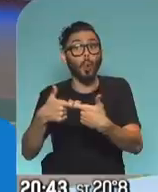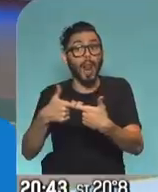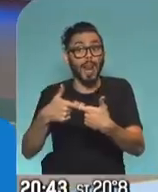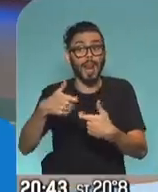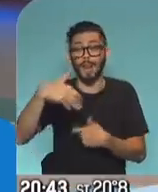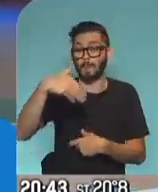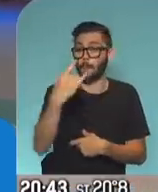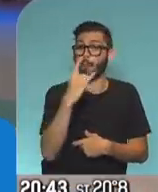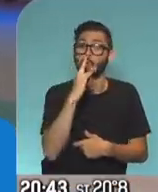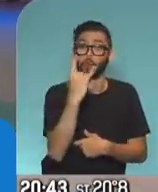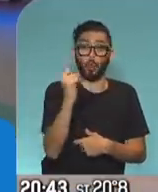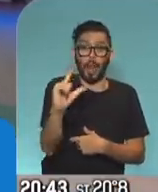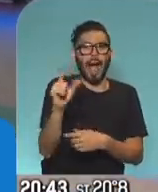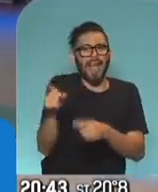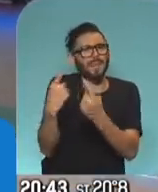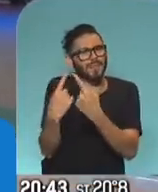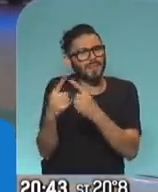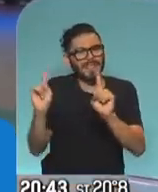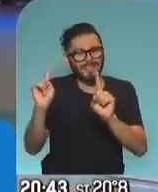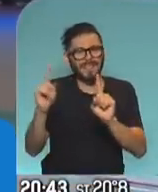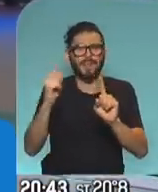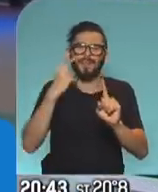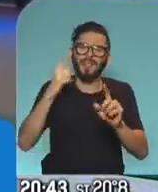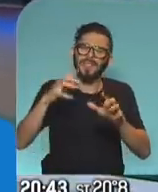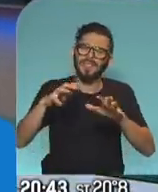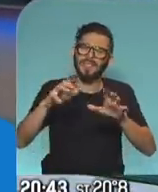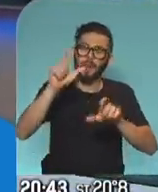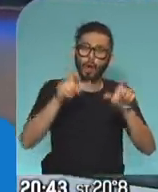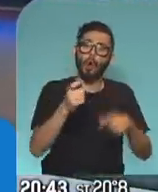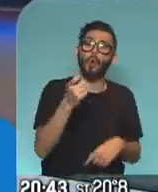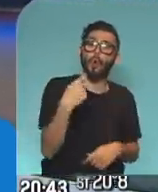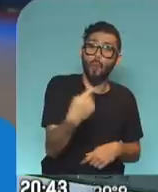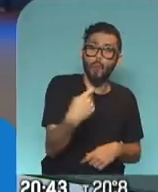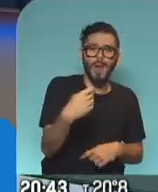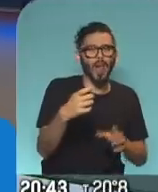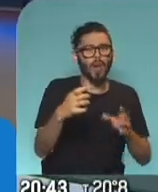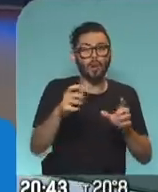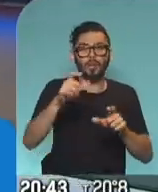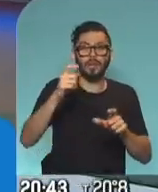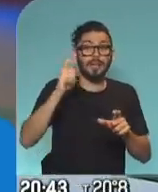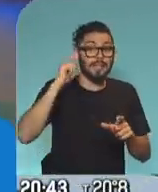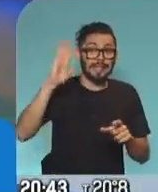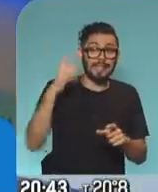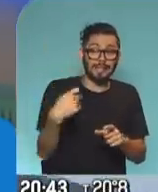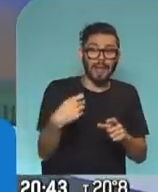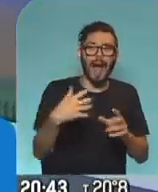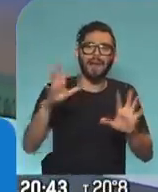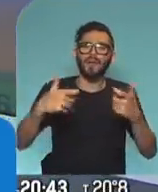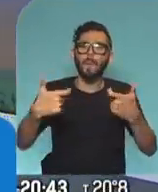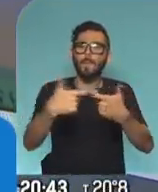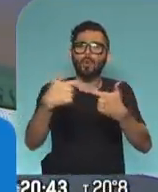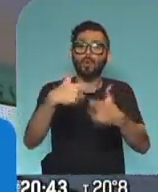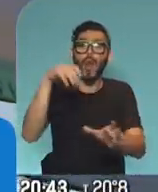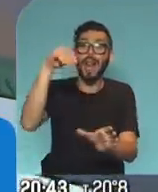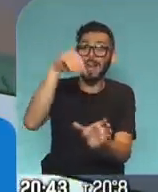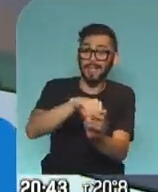presentarse, bueno, habrá que ver, viste que hay una situación particular de los jubilados y jubiladas, que es que algunos se hacen socios de mutuales